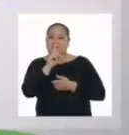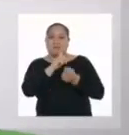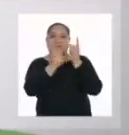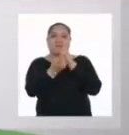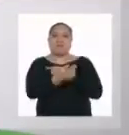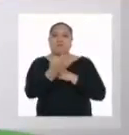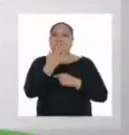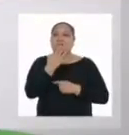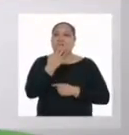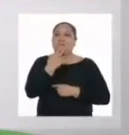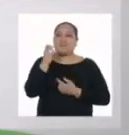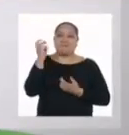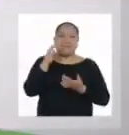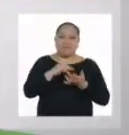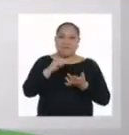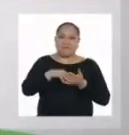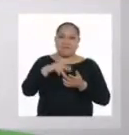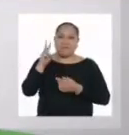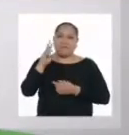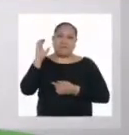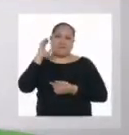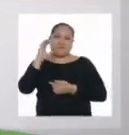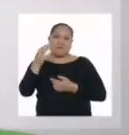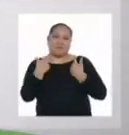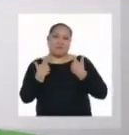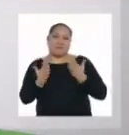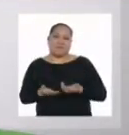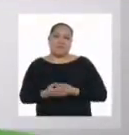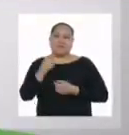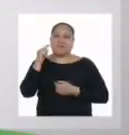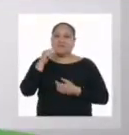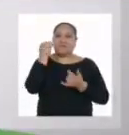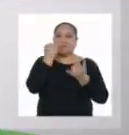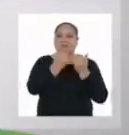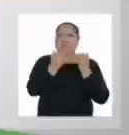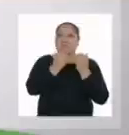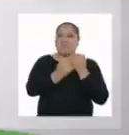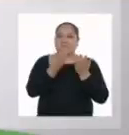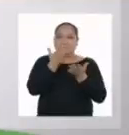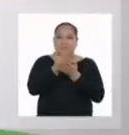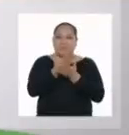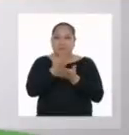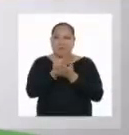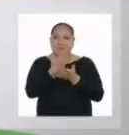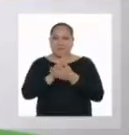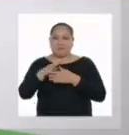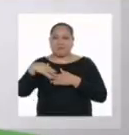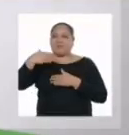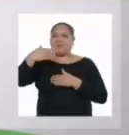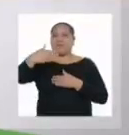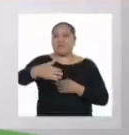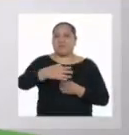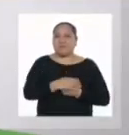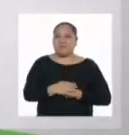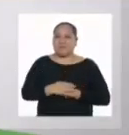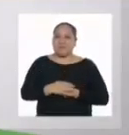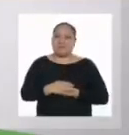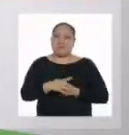cambiar de color, es porque más vitamina C contiene. Esto terminaremos de corroborarlo más adelante.